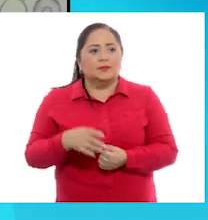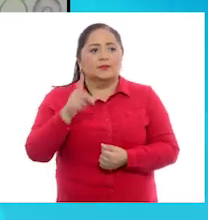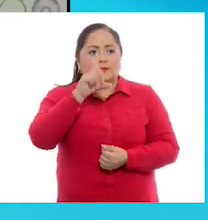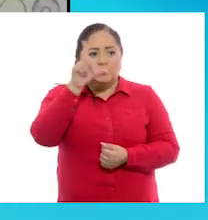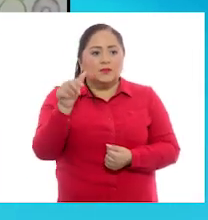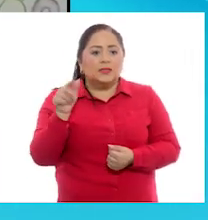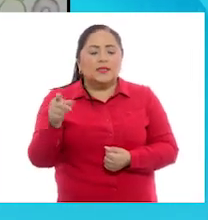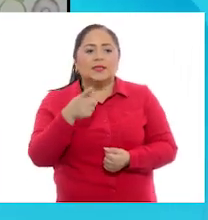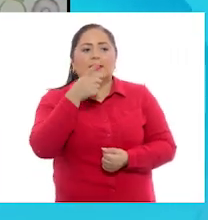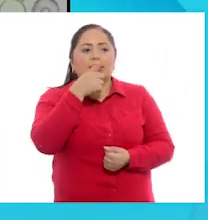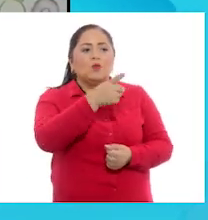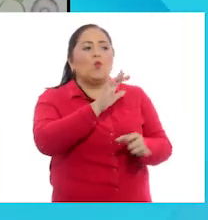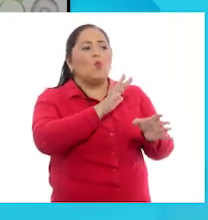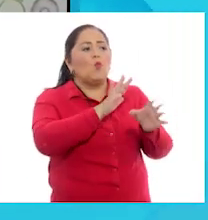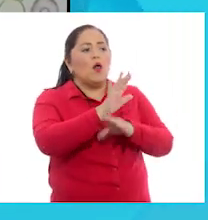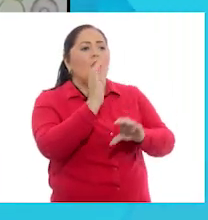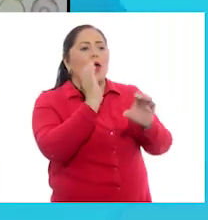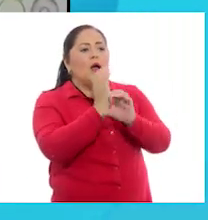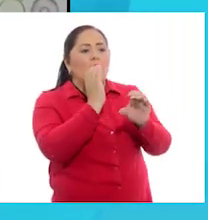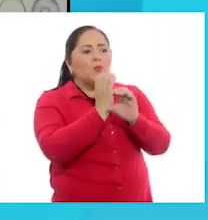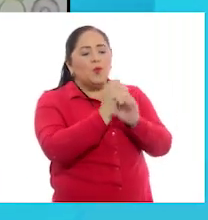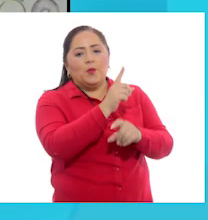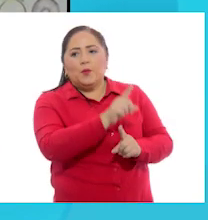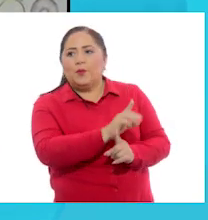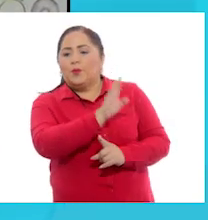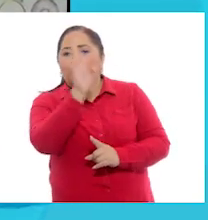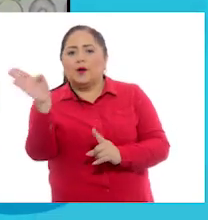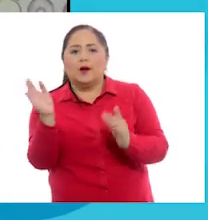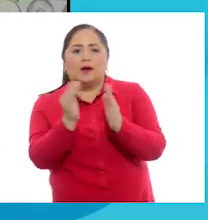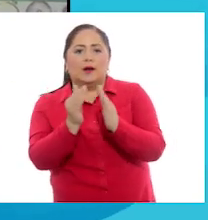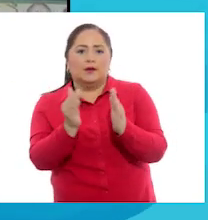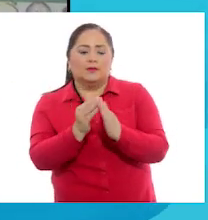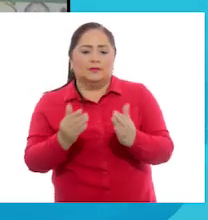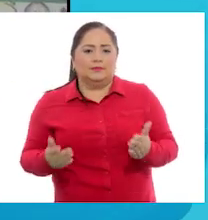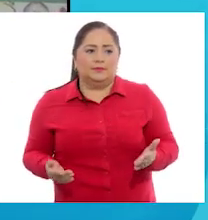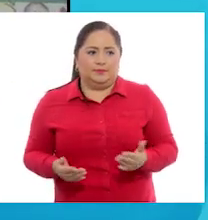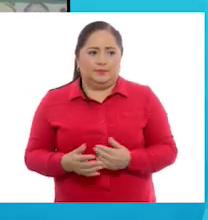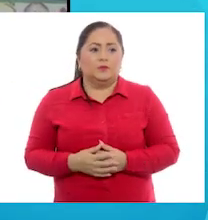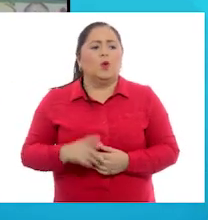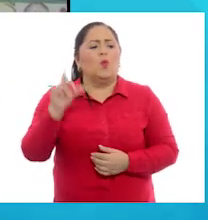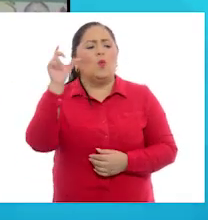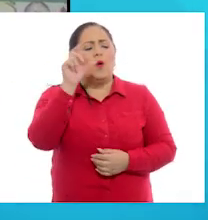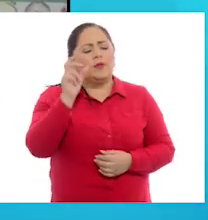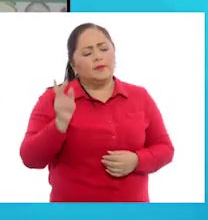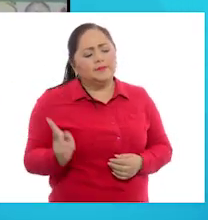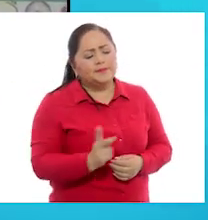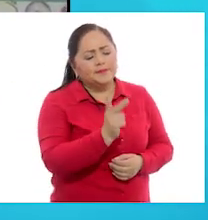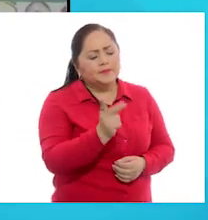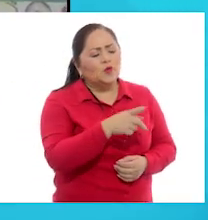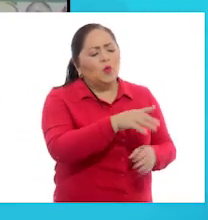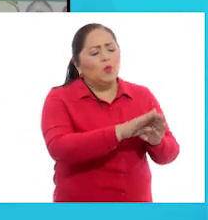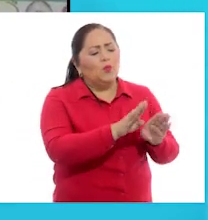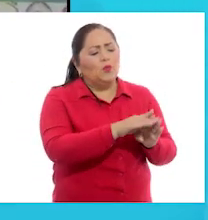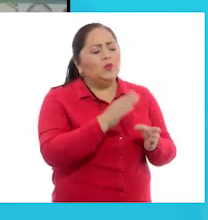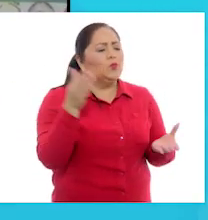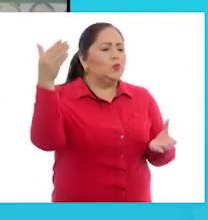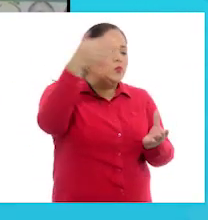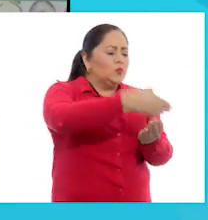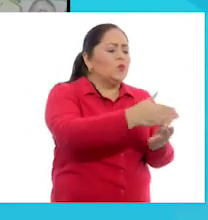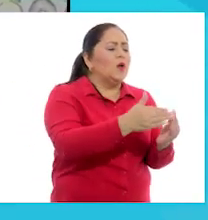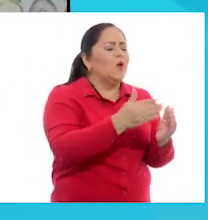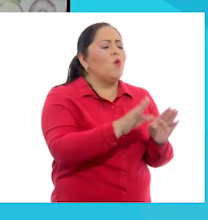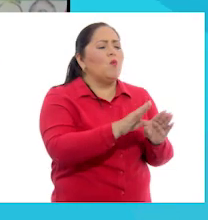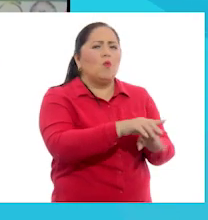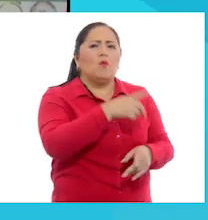indica qué camión tiene que tomar para llegar a su casa. Cuando alguien te pregunta cómo llegar a tu casa, ¿qué